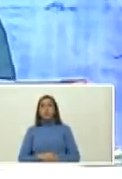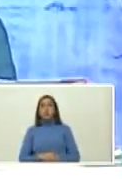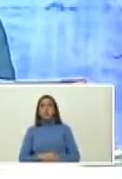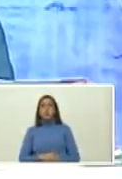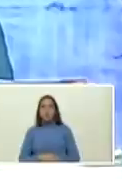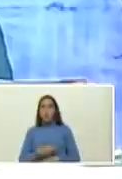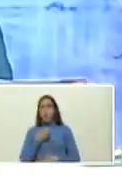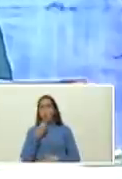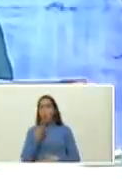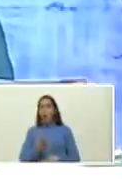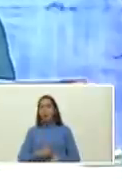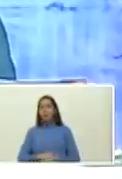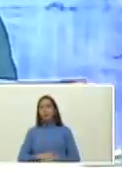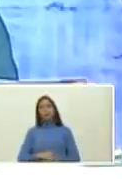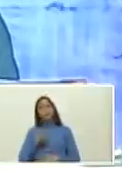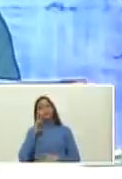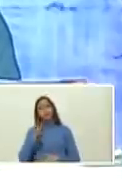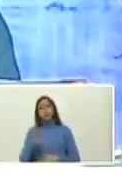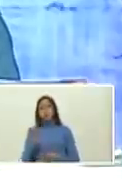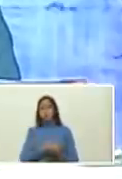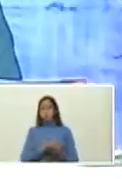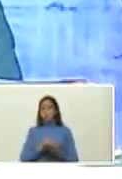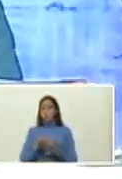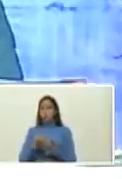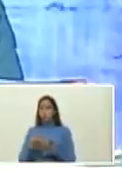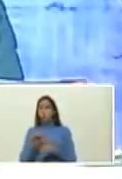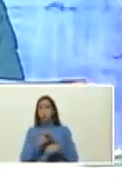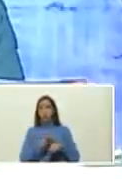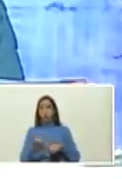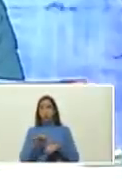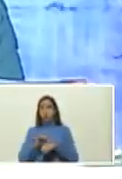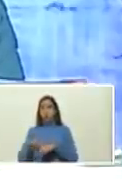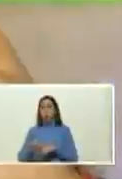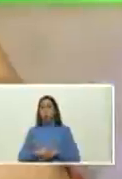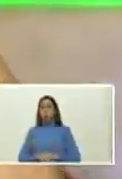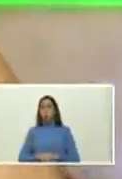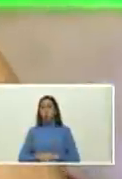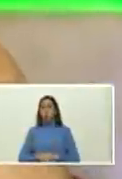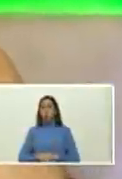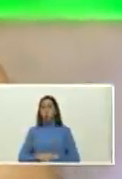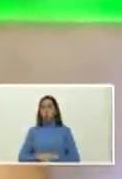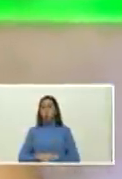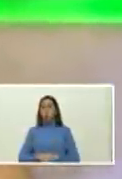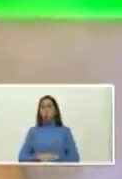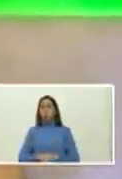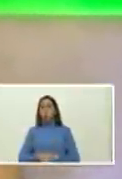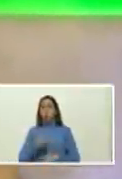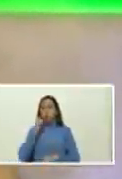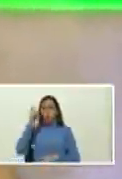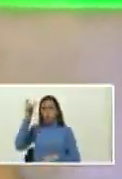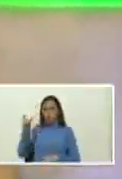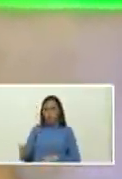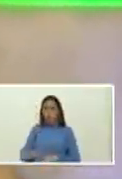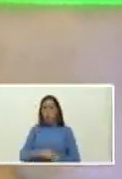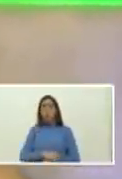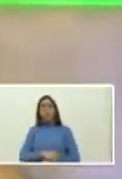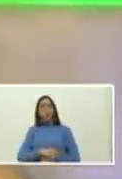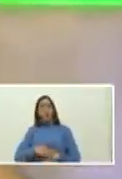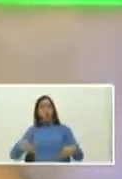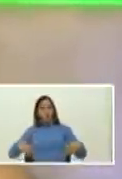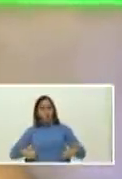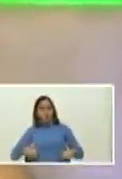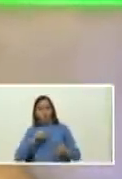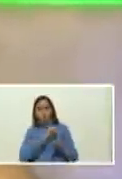bueno para que ustedes vean el libro de las cicatrices José Negrón Valera Montevilas Editores tremendo esfuerzo